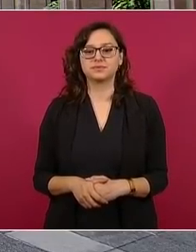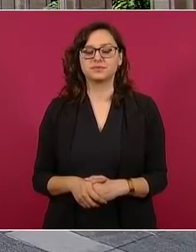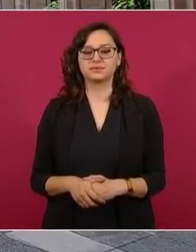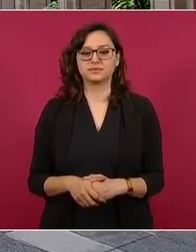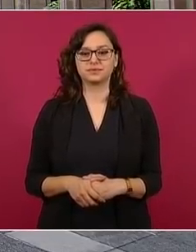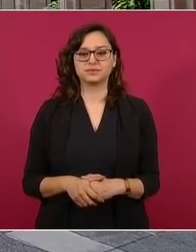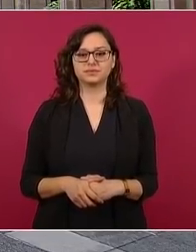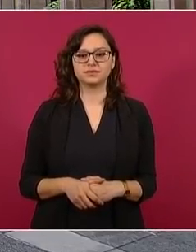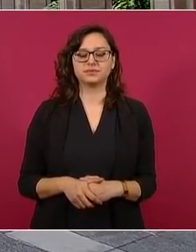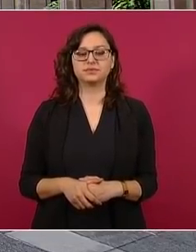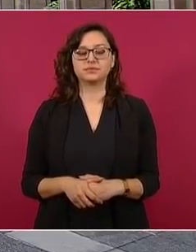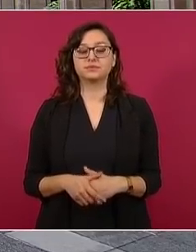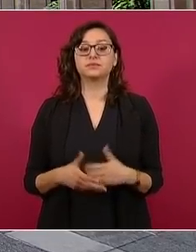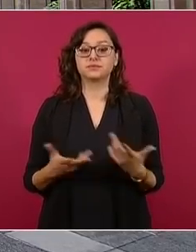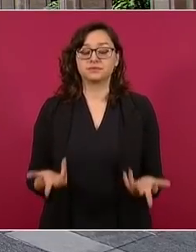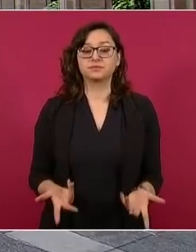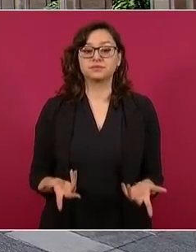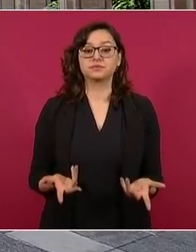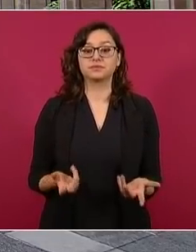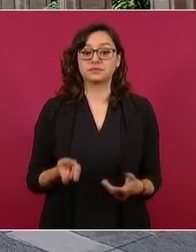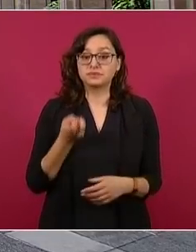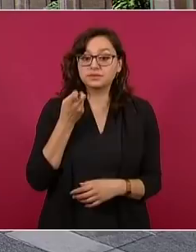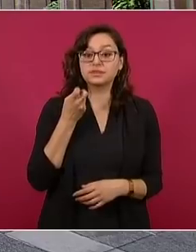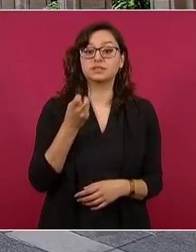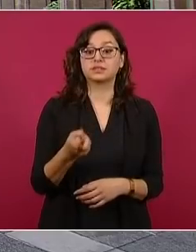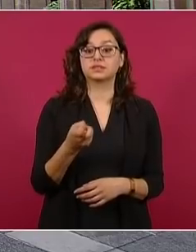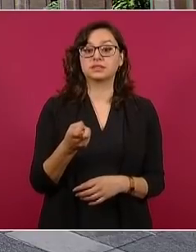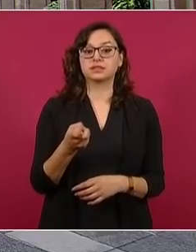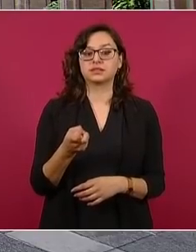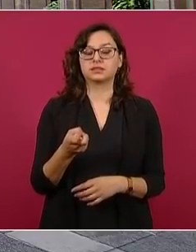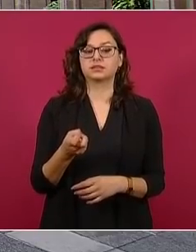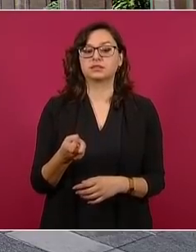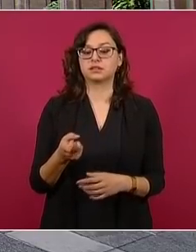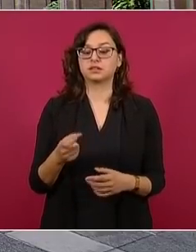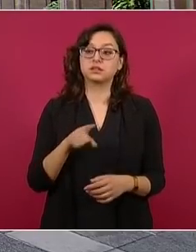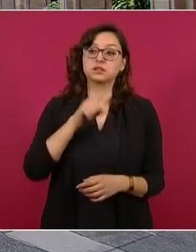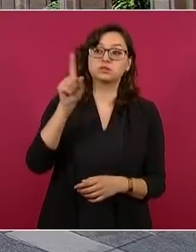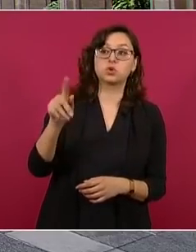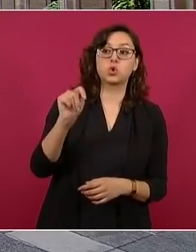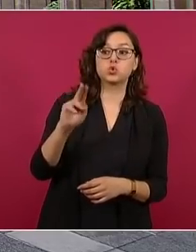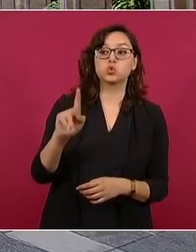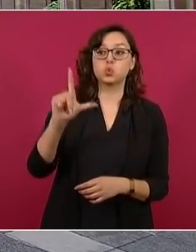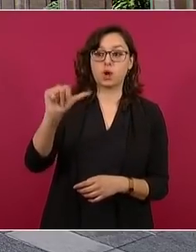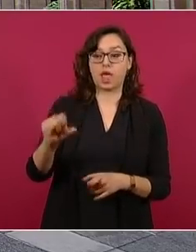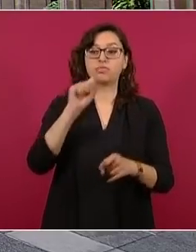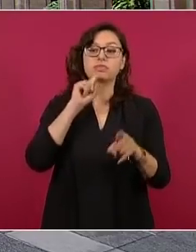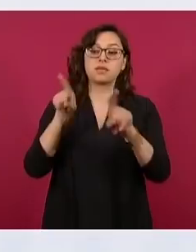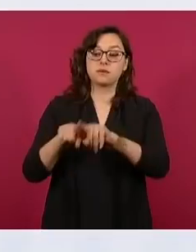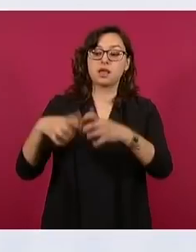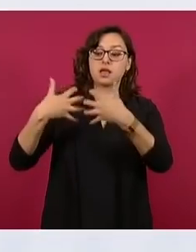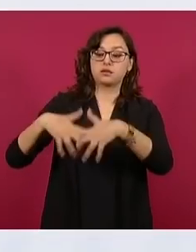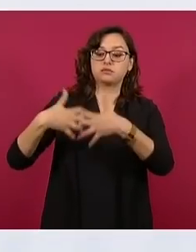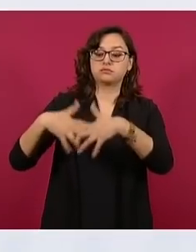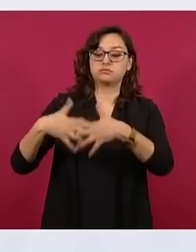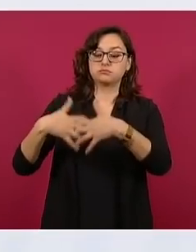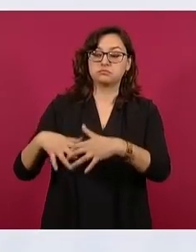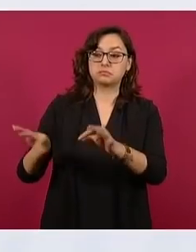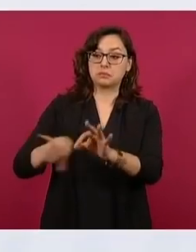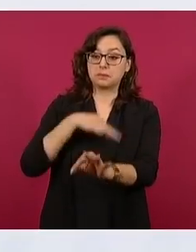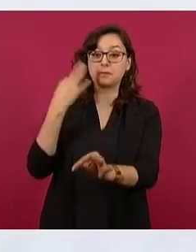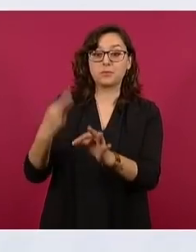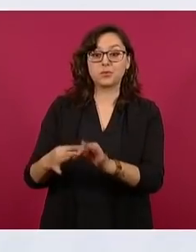Y con la terminación de la coquizadora de Tula, el año próximo